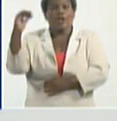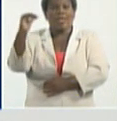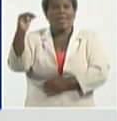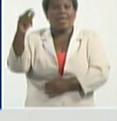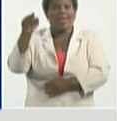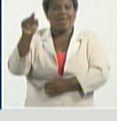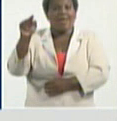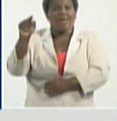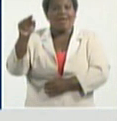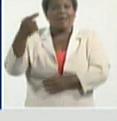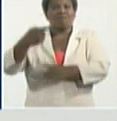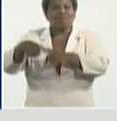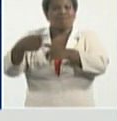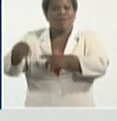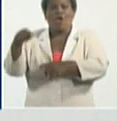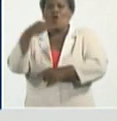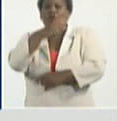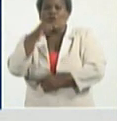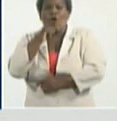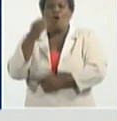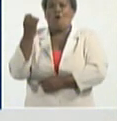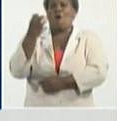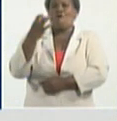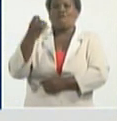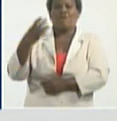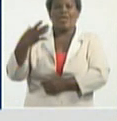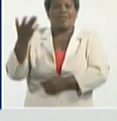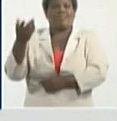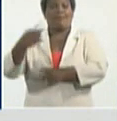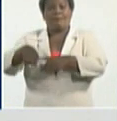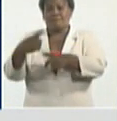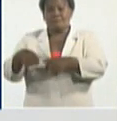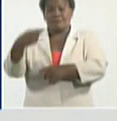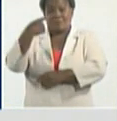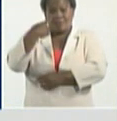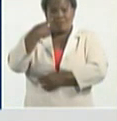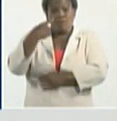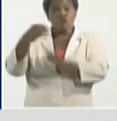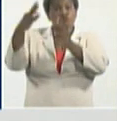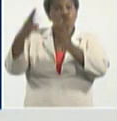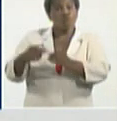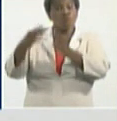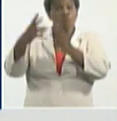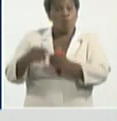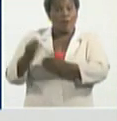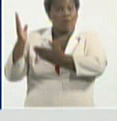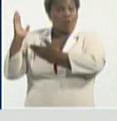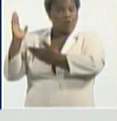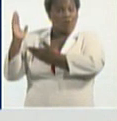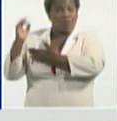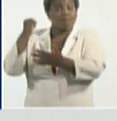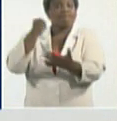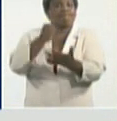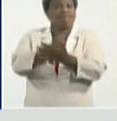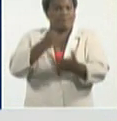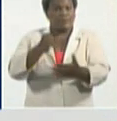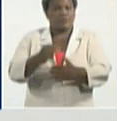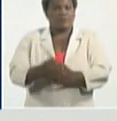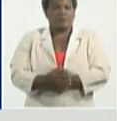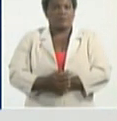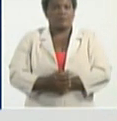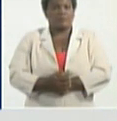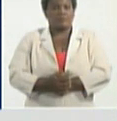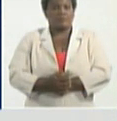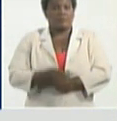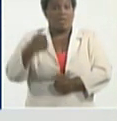del tiempo que ha estado sin diagnosticar casos, el número que se diagnostican en el